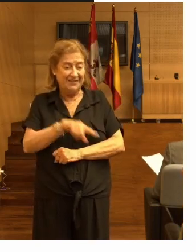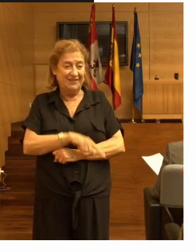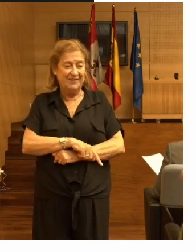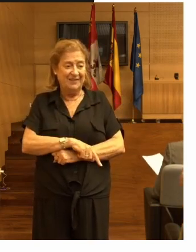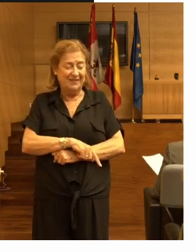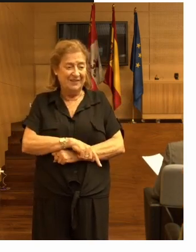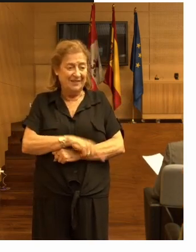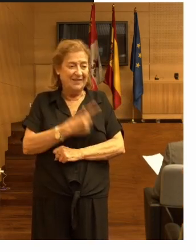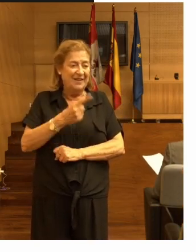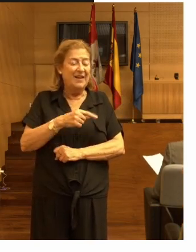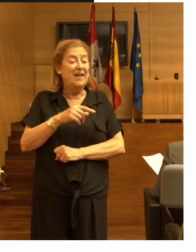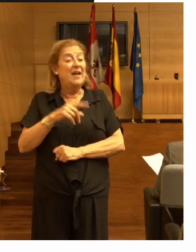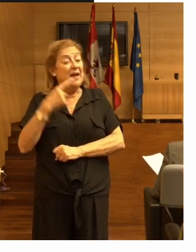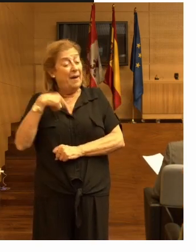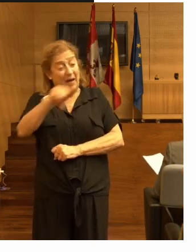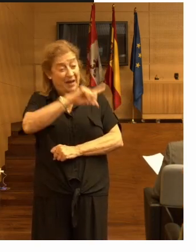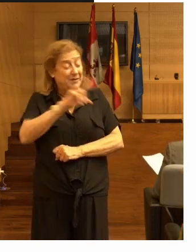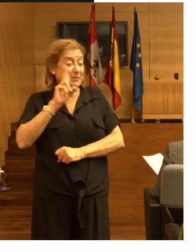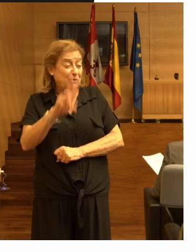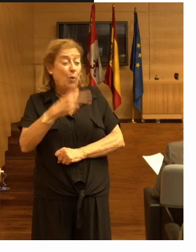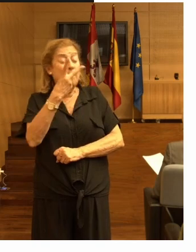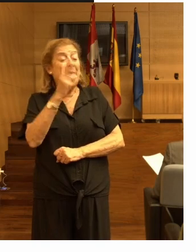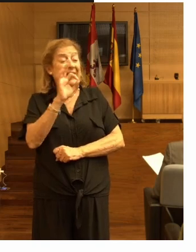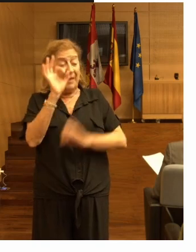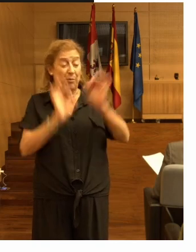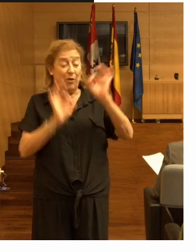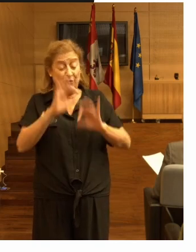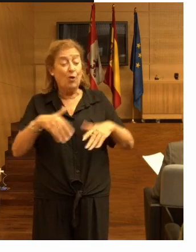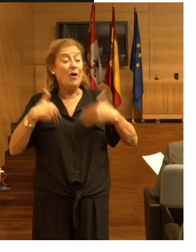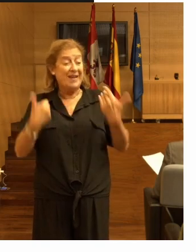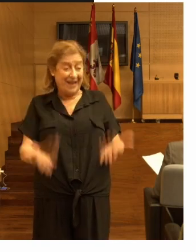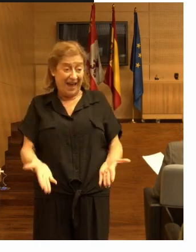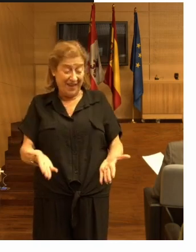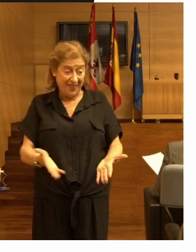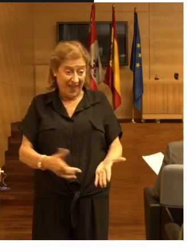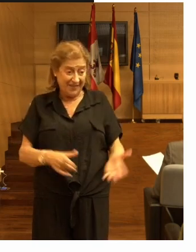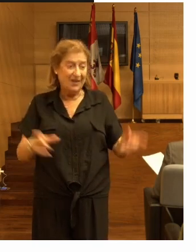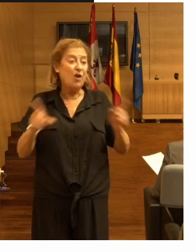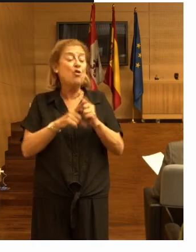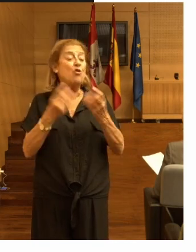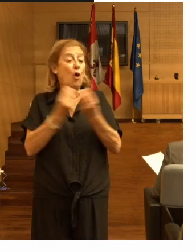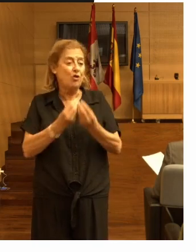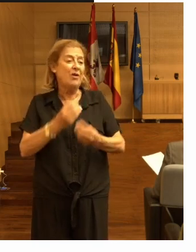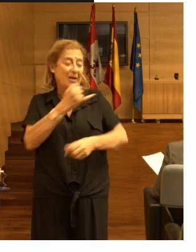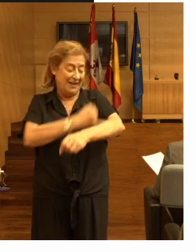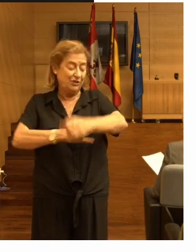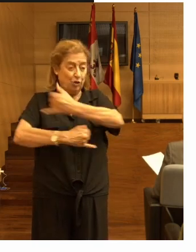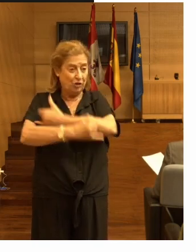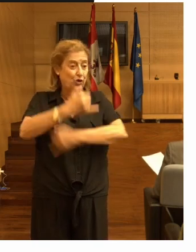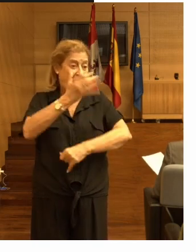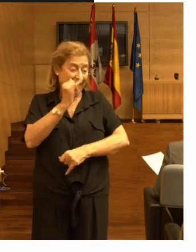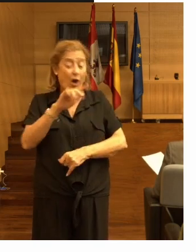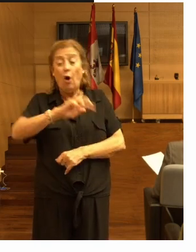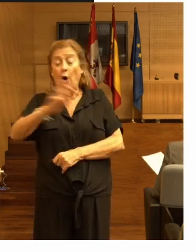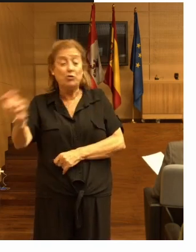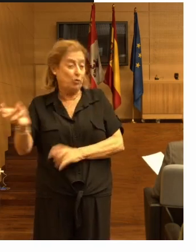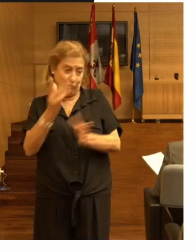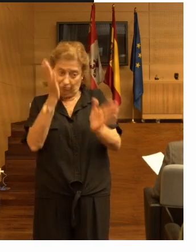normalmente habréis visto que un 20% de las caídas son con lesiones el resto sin lesiones entonces